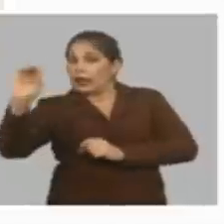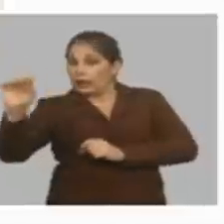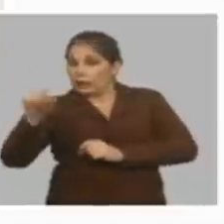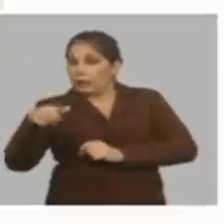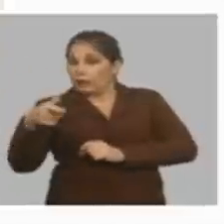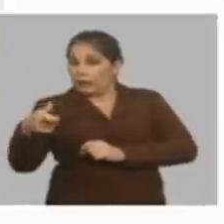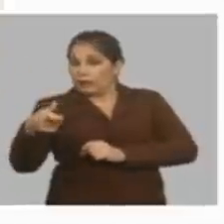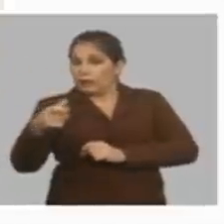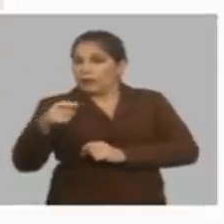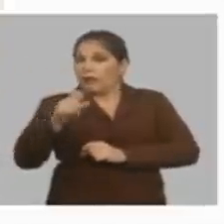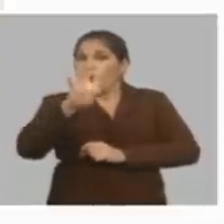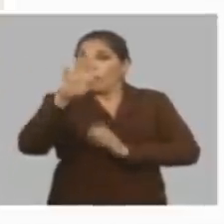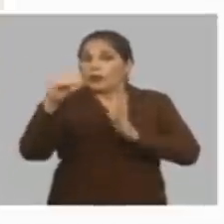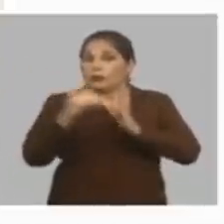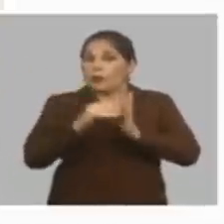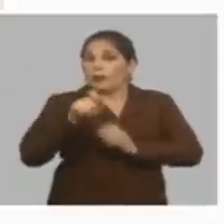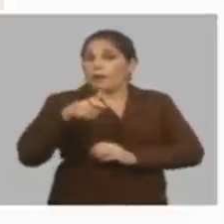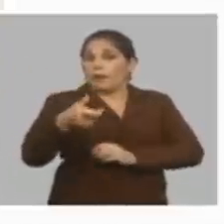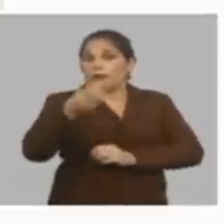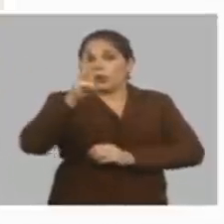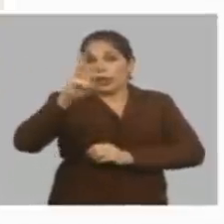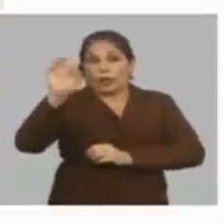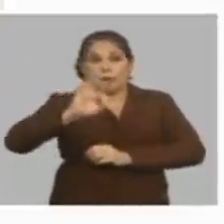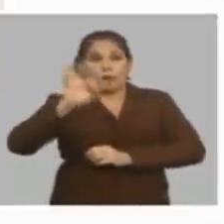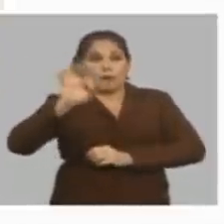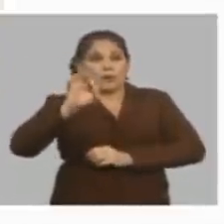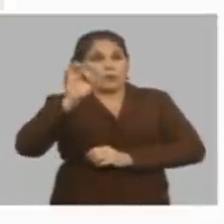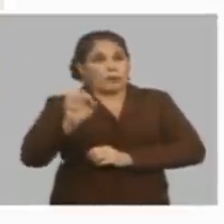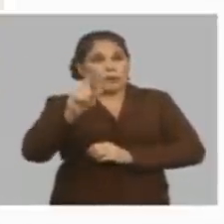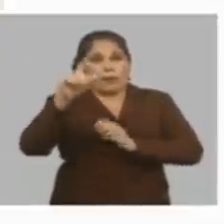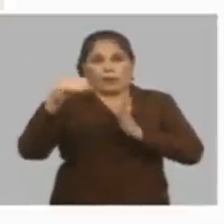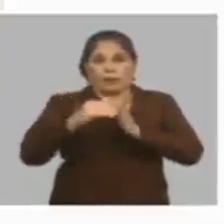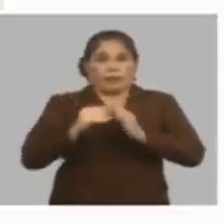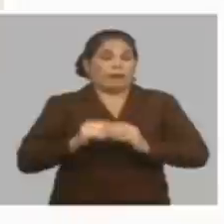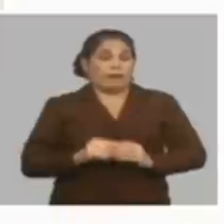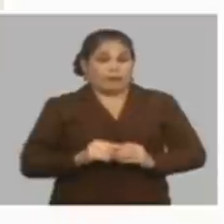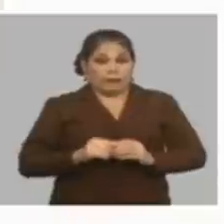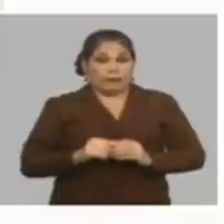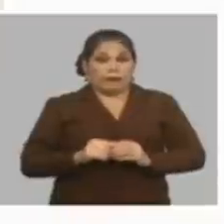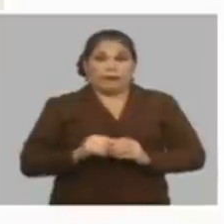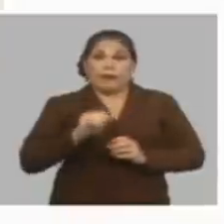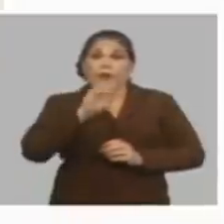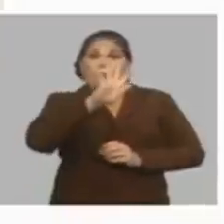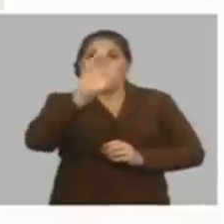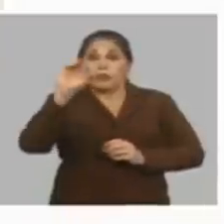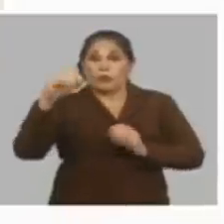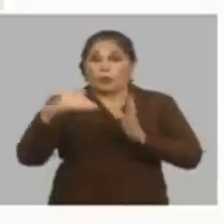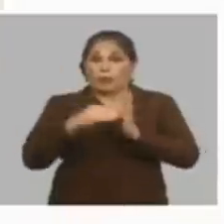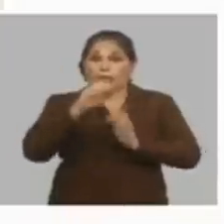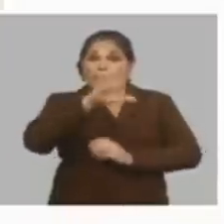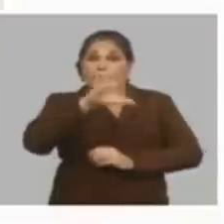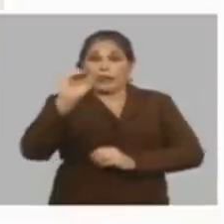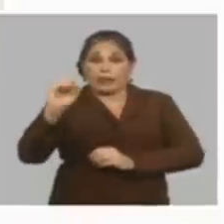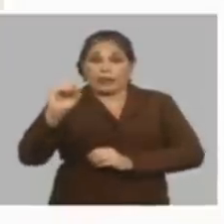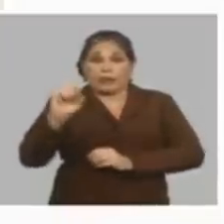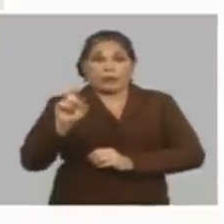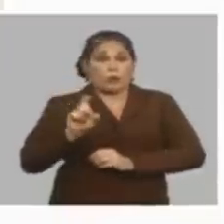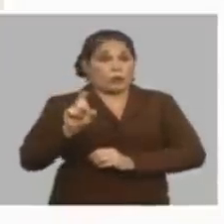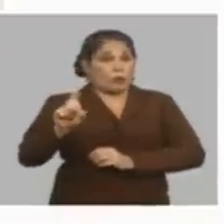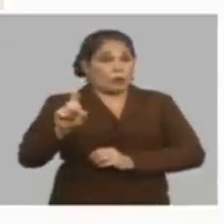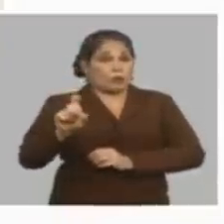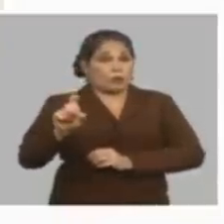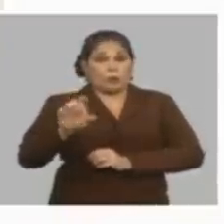y el que gane 4 mil pesos paga un 3% de mil y el que gane 4 mil 500 hasta la última escala